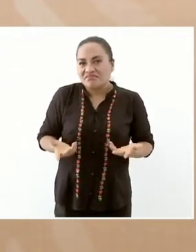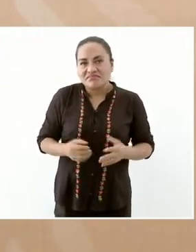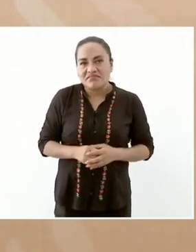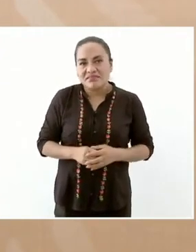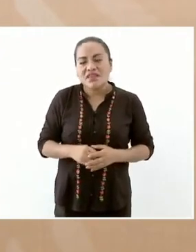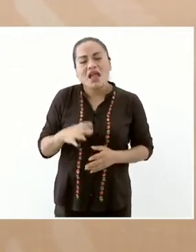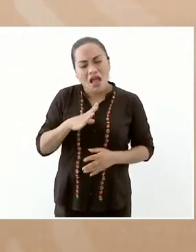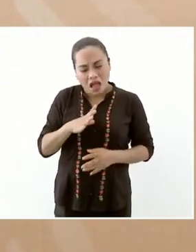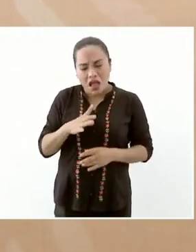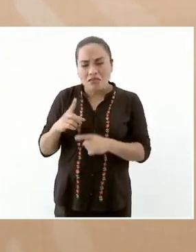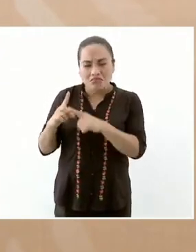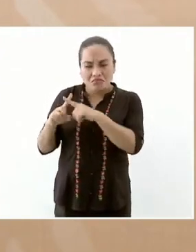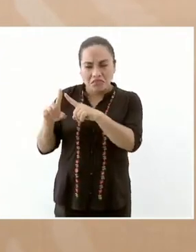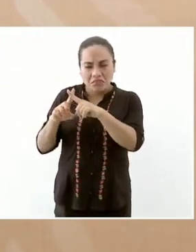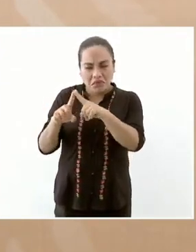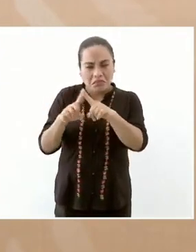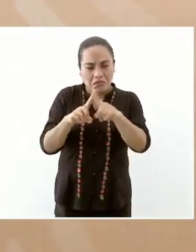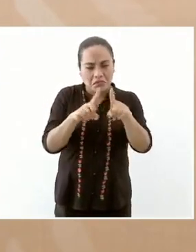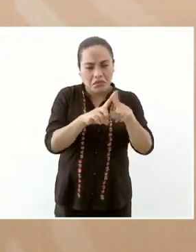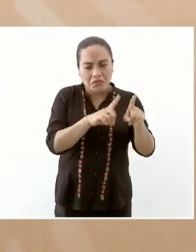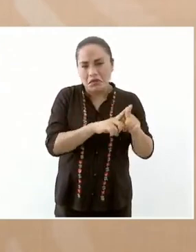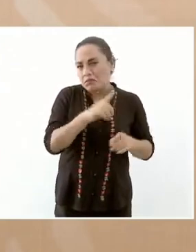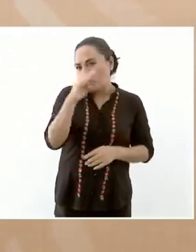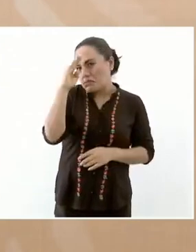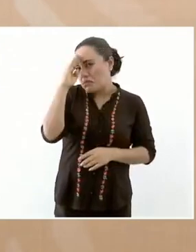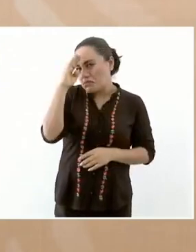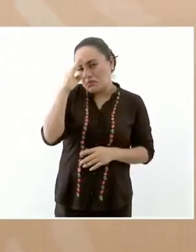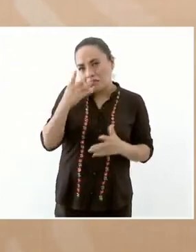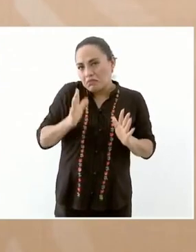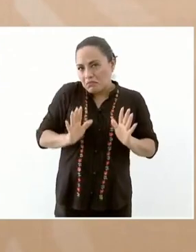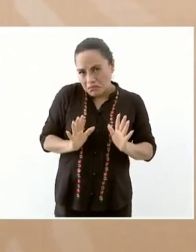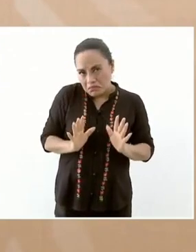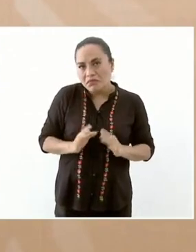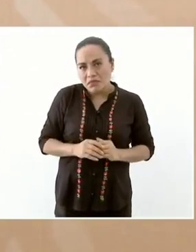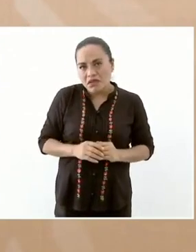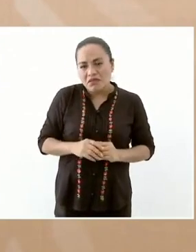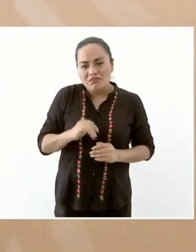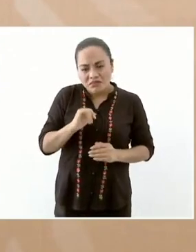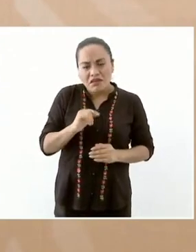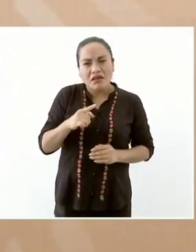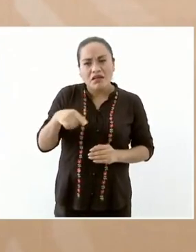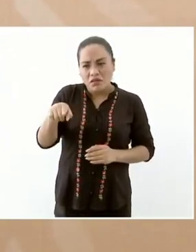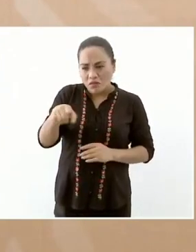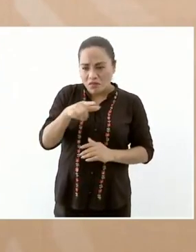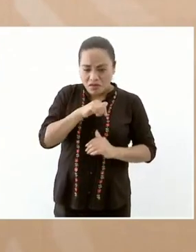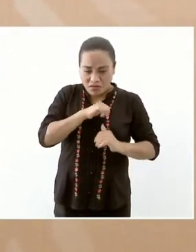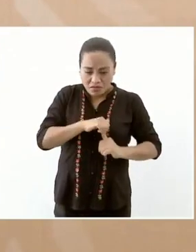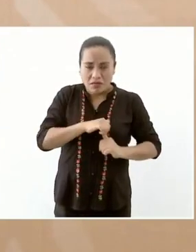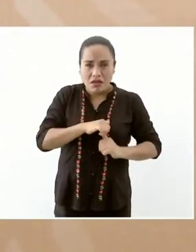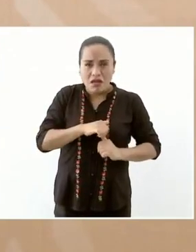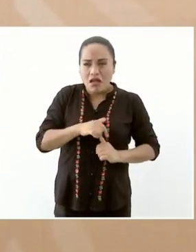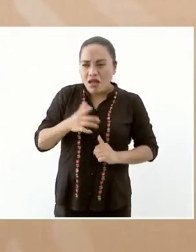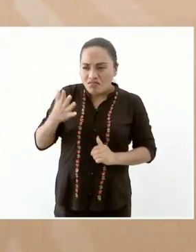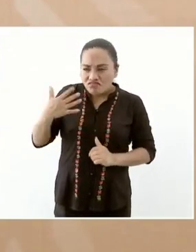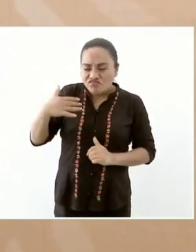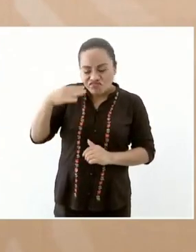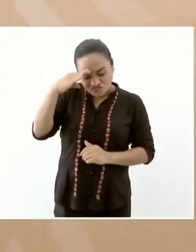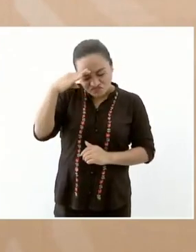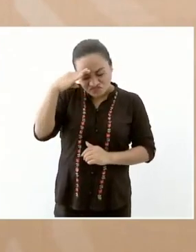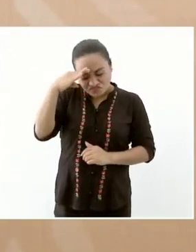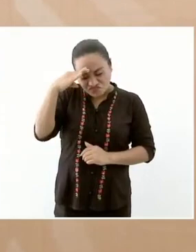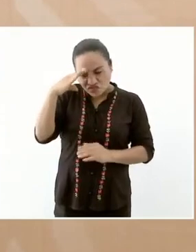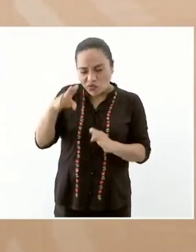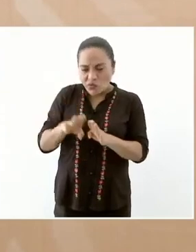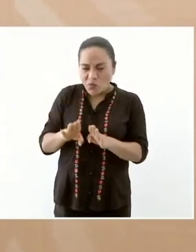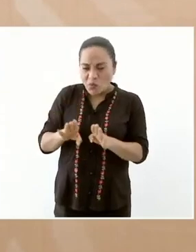pero busquen por todos los medios la conciliación la